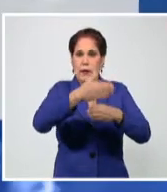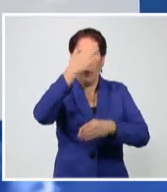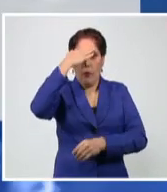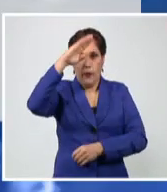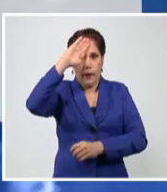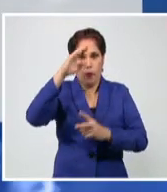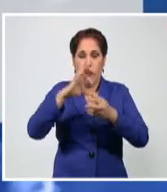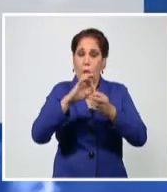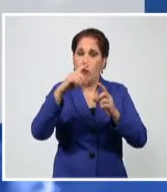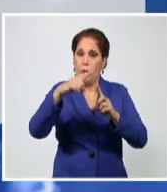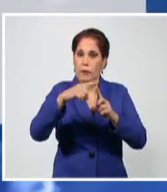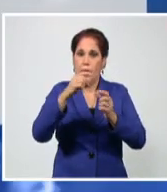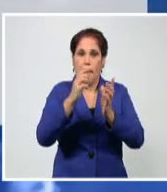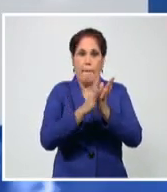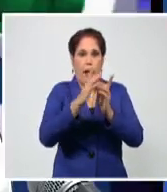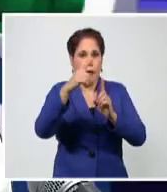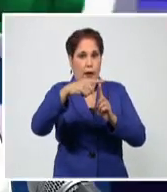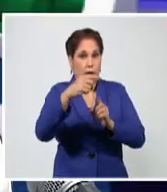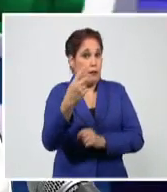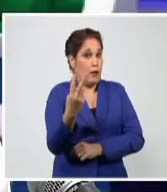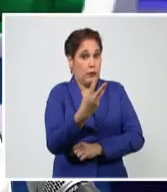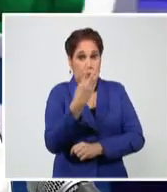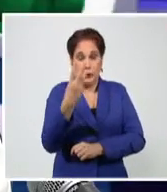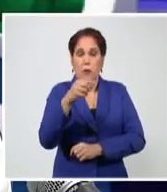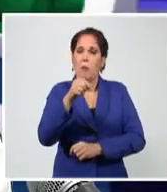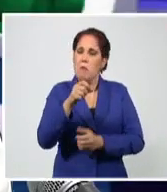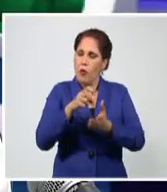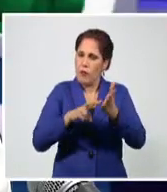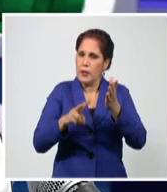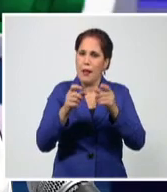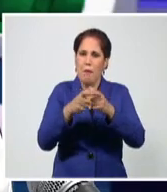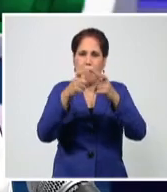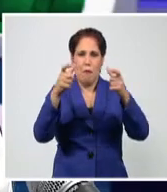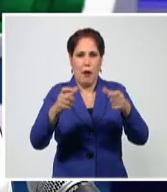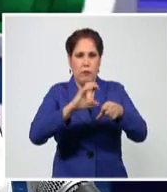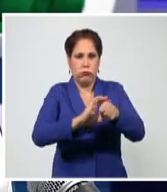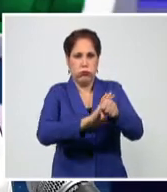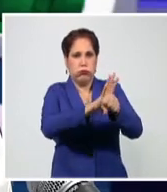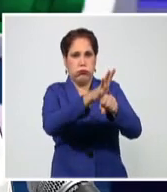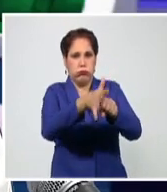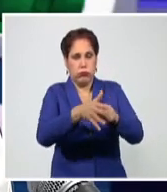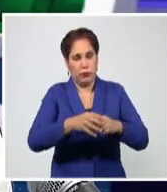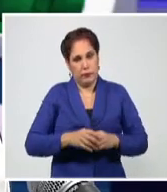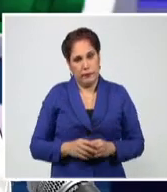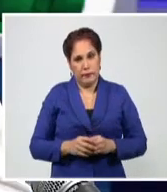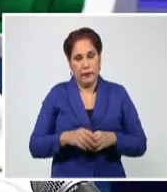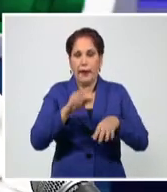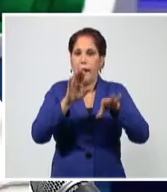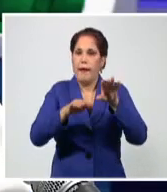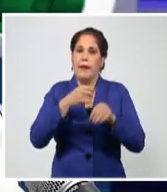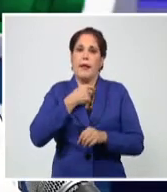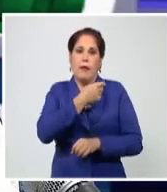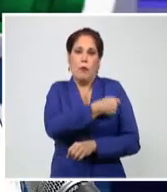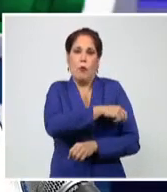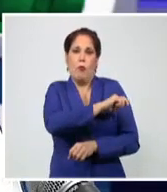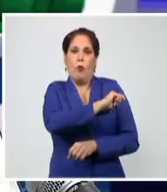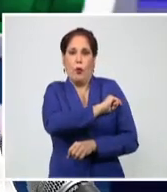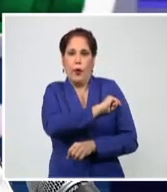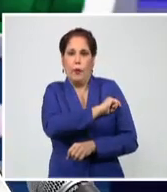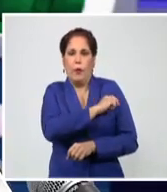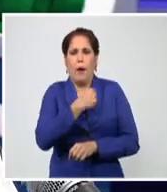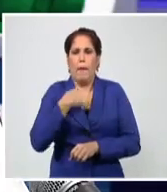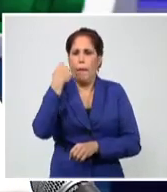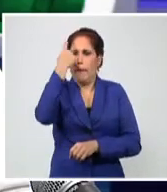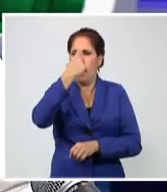Cuba, Guantánamo y Matanzas resultaron las provincias con mayores cifras de contagio. Hay veces que la población me ha